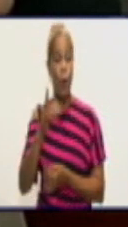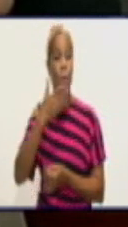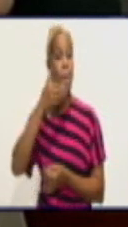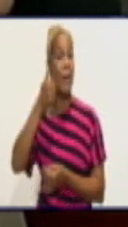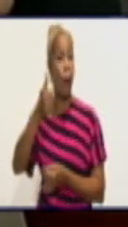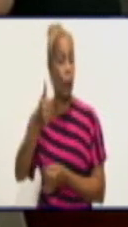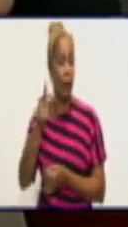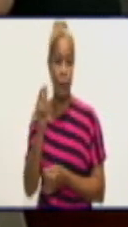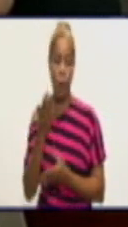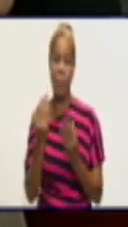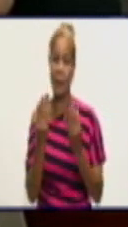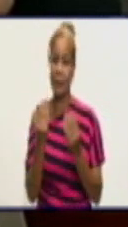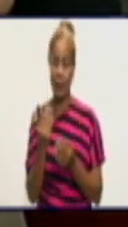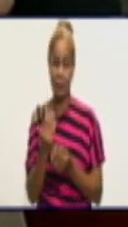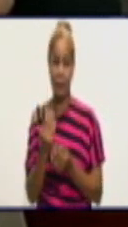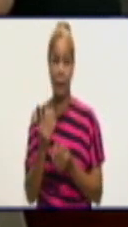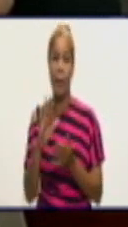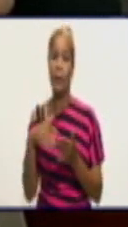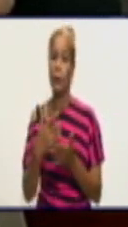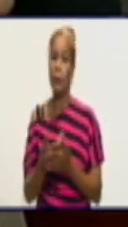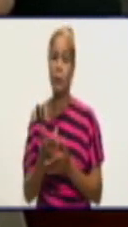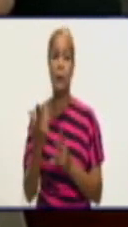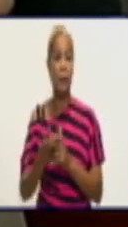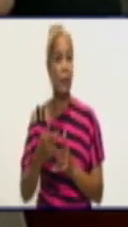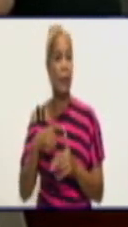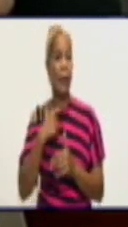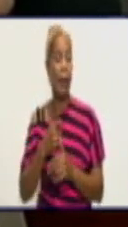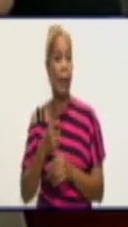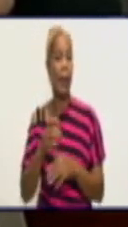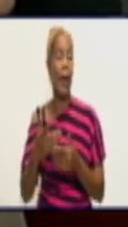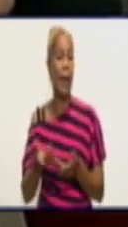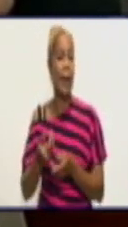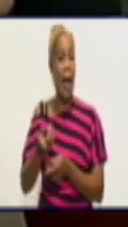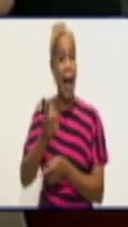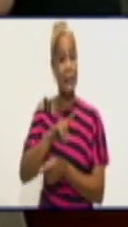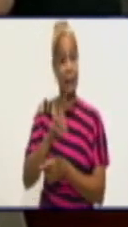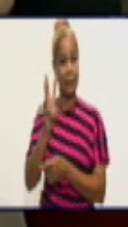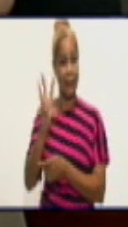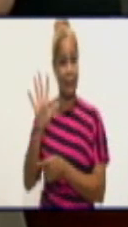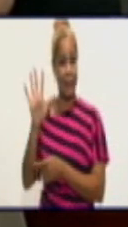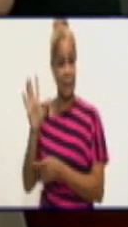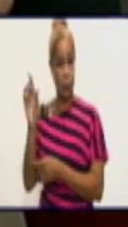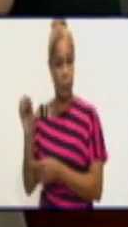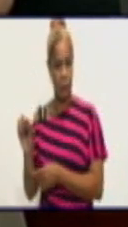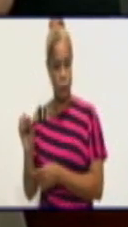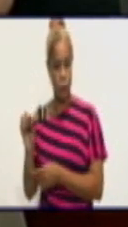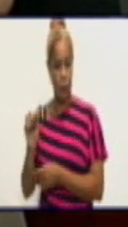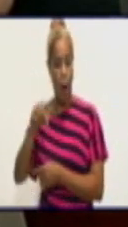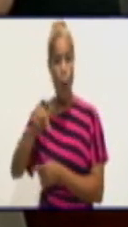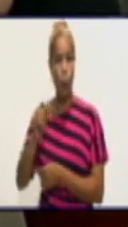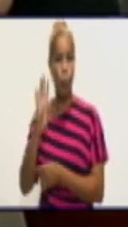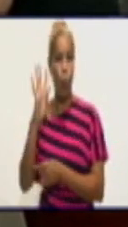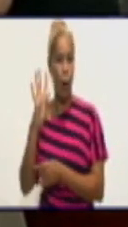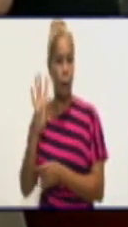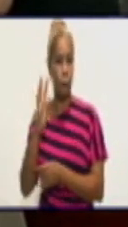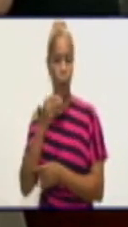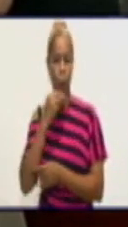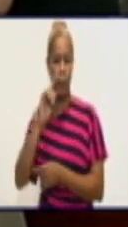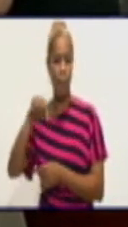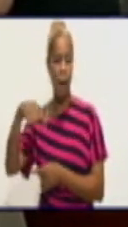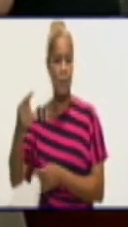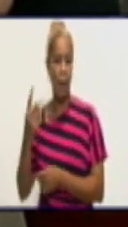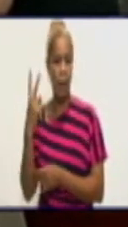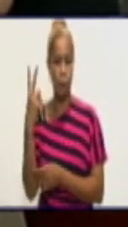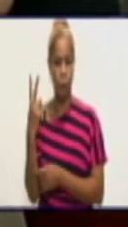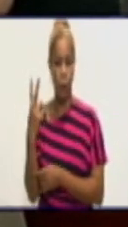esa ruptura de 35 a 4 casos nos dice que mañana vamos a tener dos y que quizás